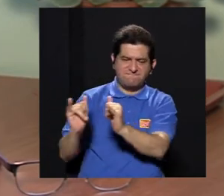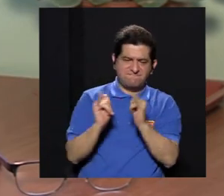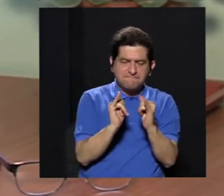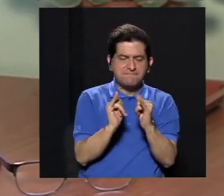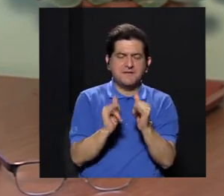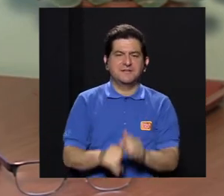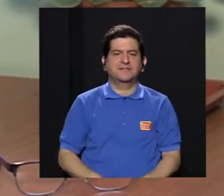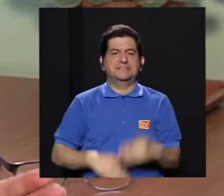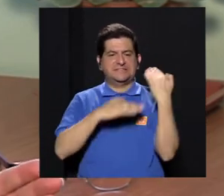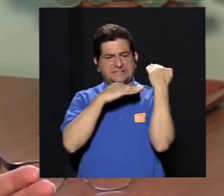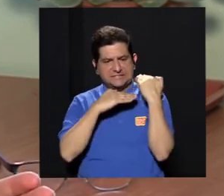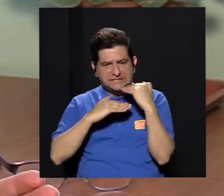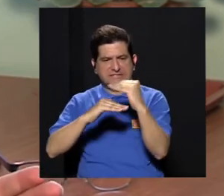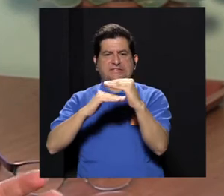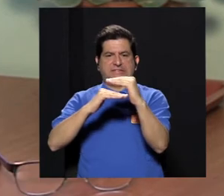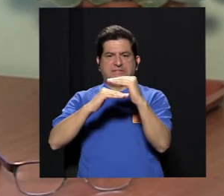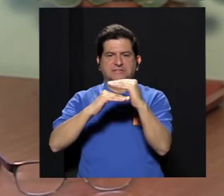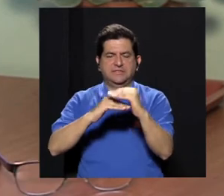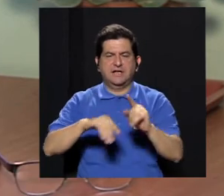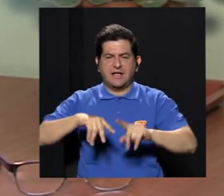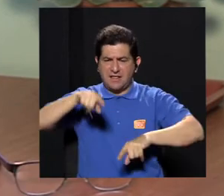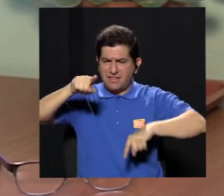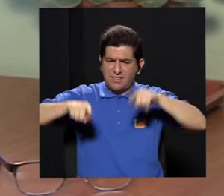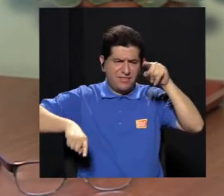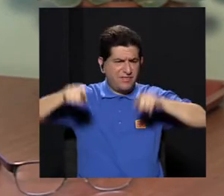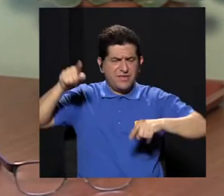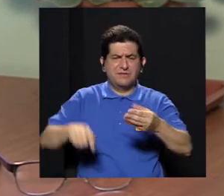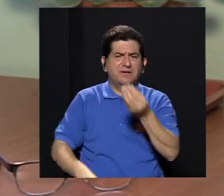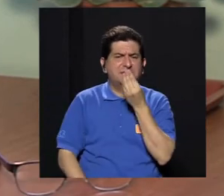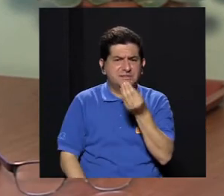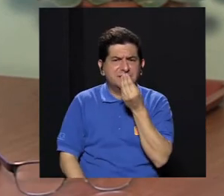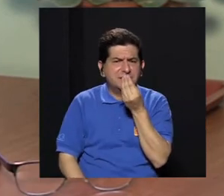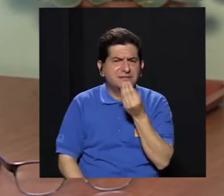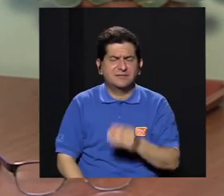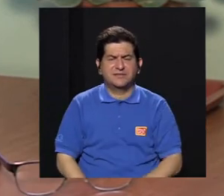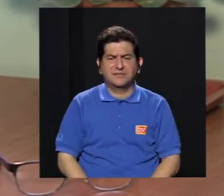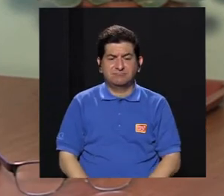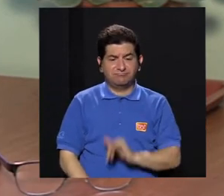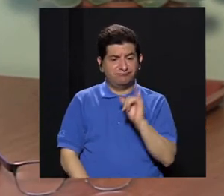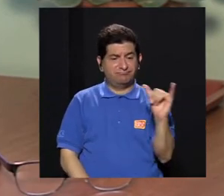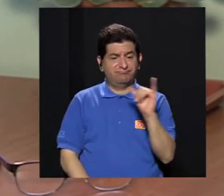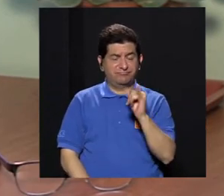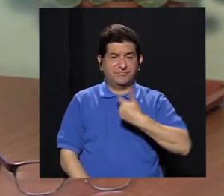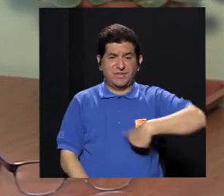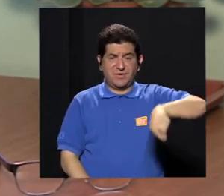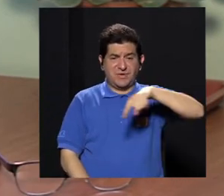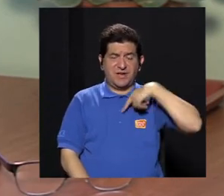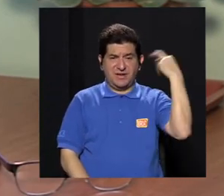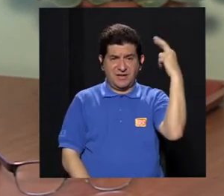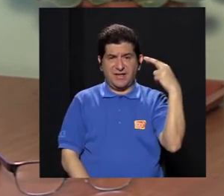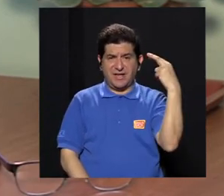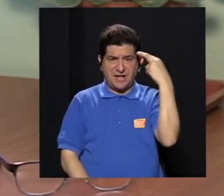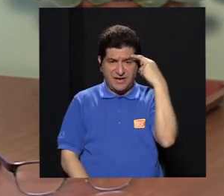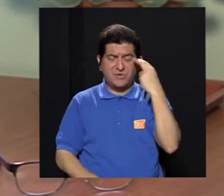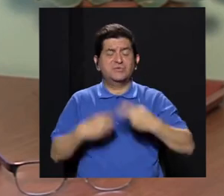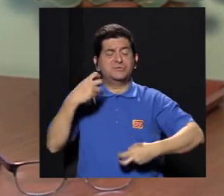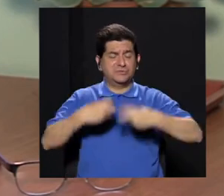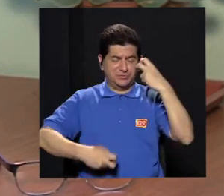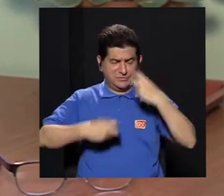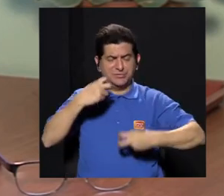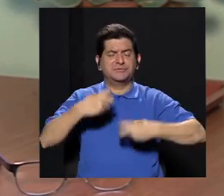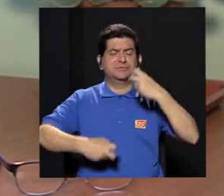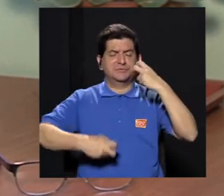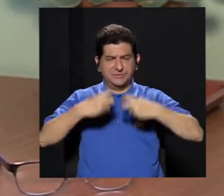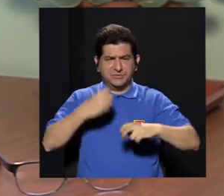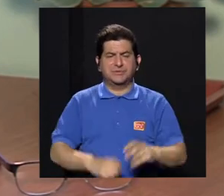homogenizar, a restringir la diversidad en las dietas, eso también nos provoca